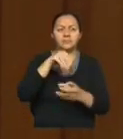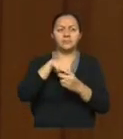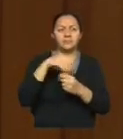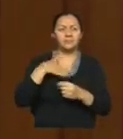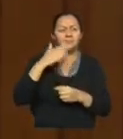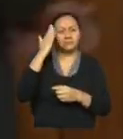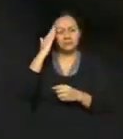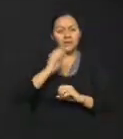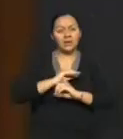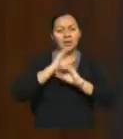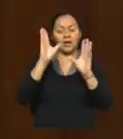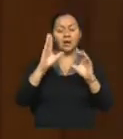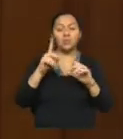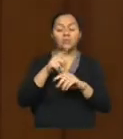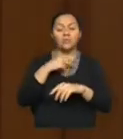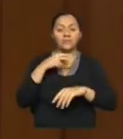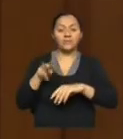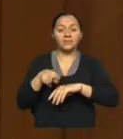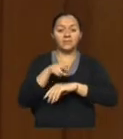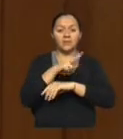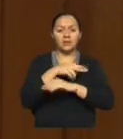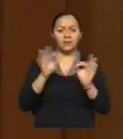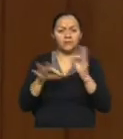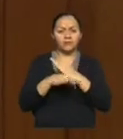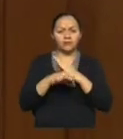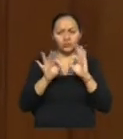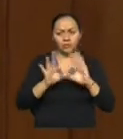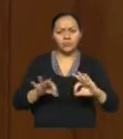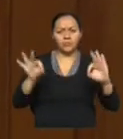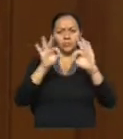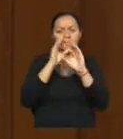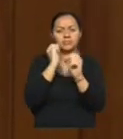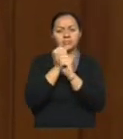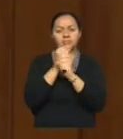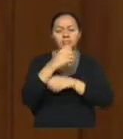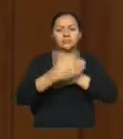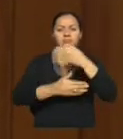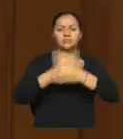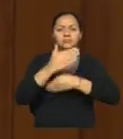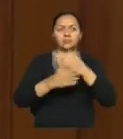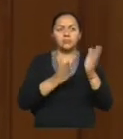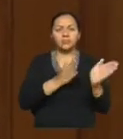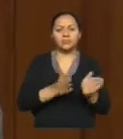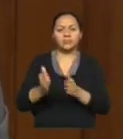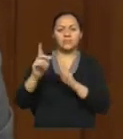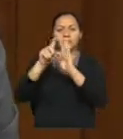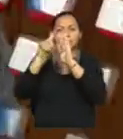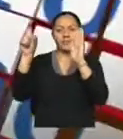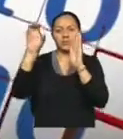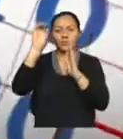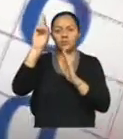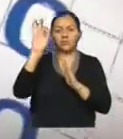sabiendo que la fiscalía ha tomado un rol fundamental en cuanto al esclarecimiento de los hechos de la compañía Odebrecht.